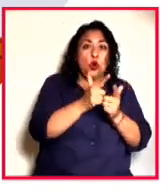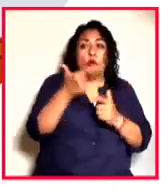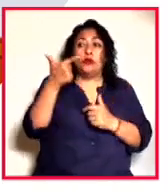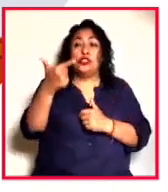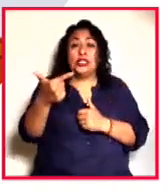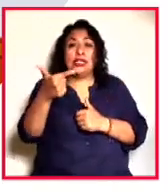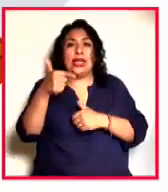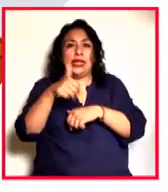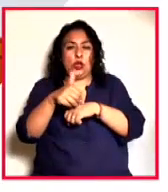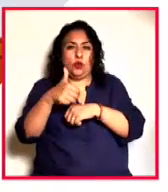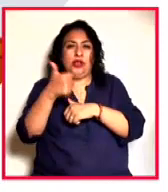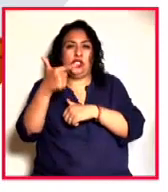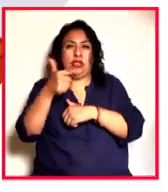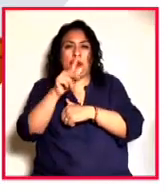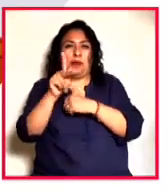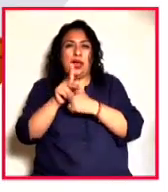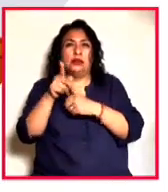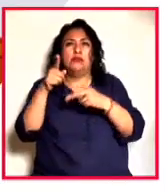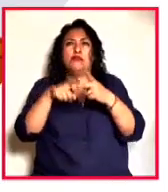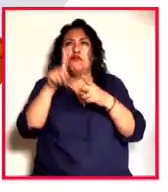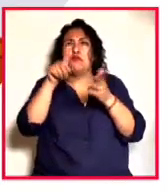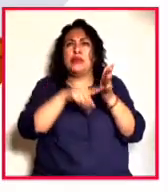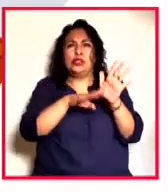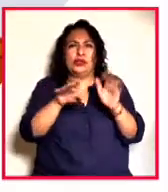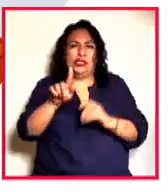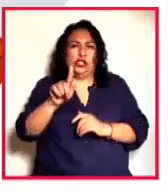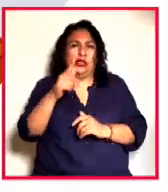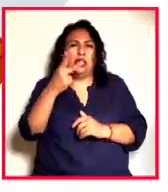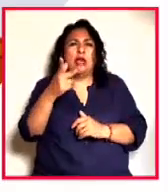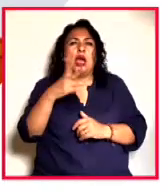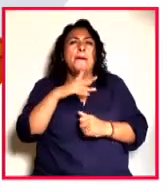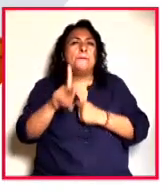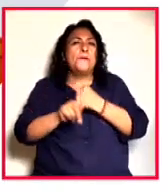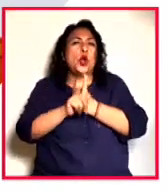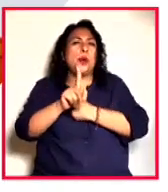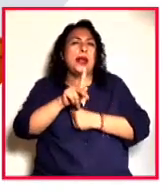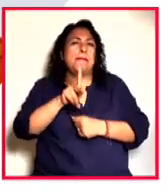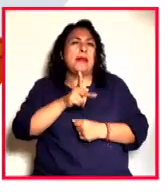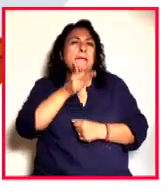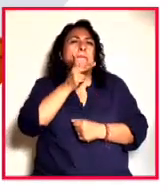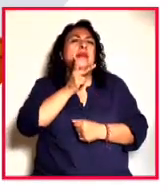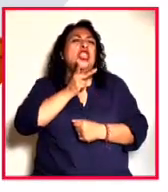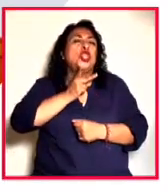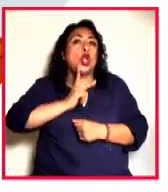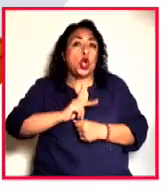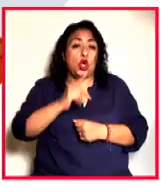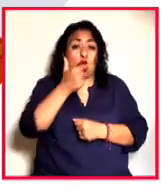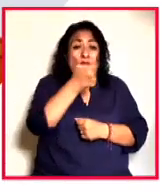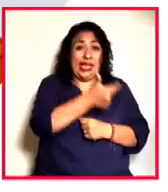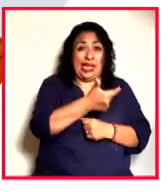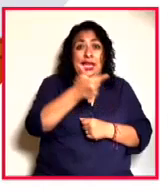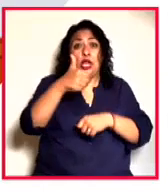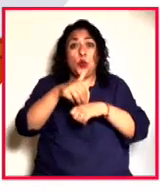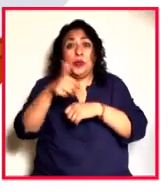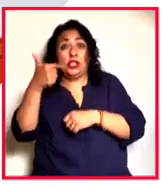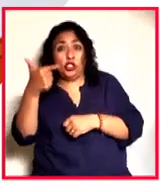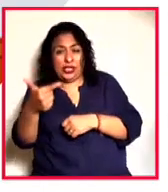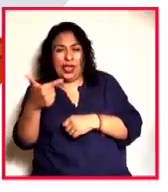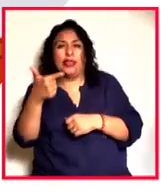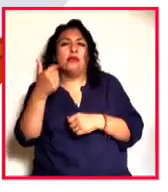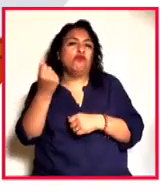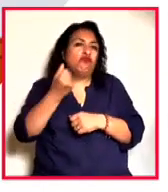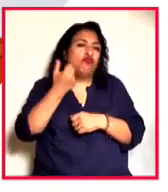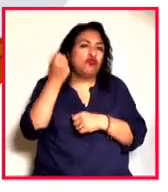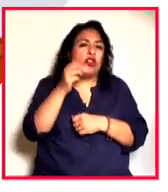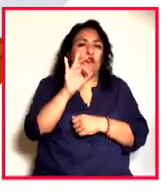1973 ante una crisis petrolera y ese G7 que en realidad es un foro de discusión lo que